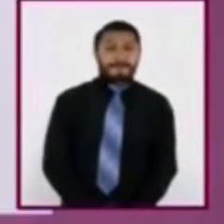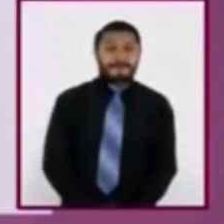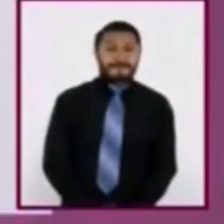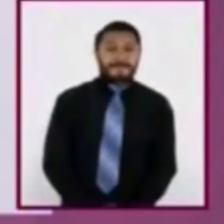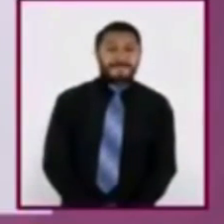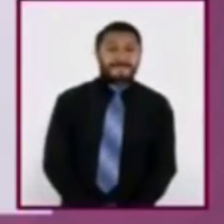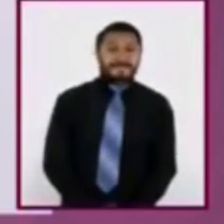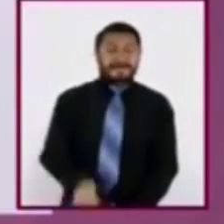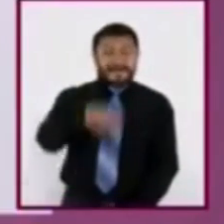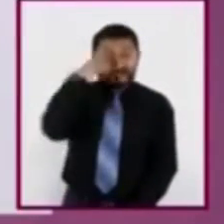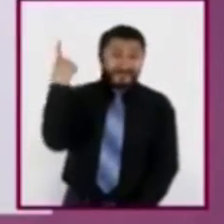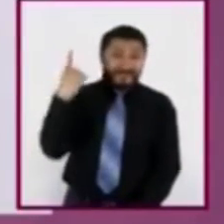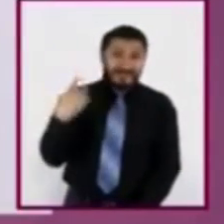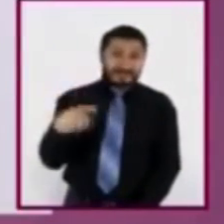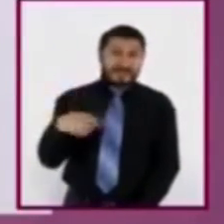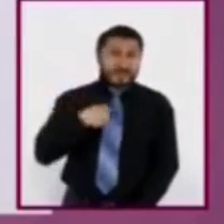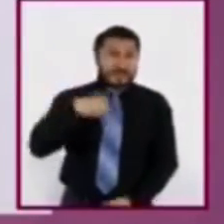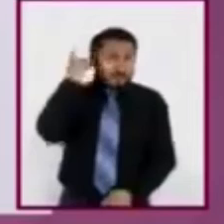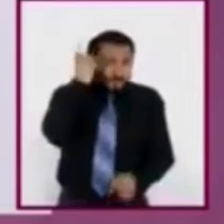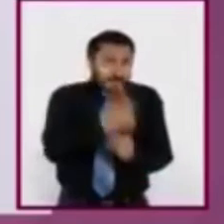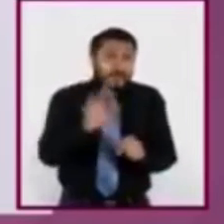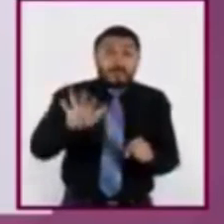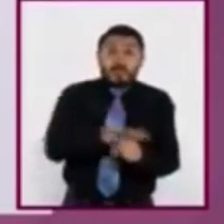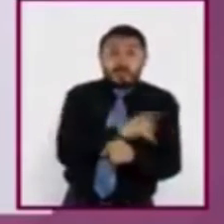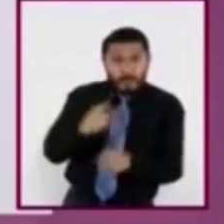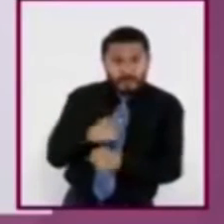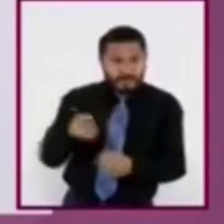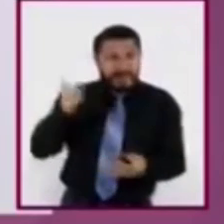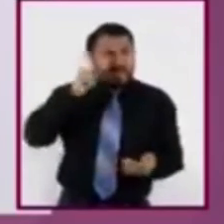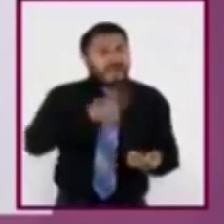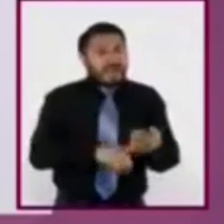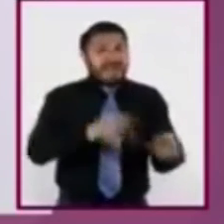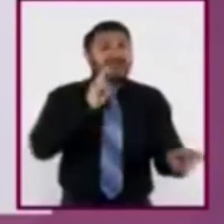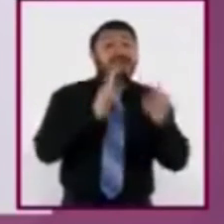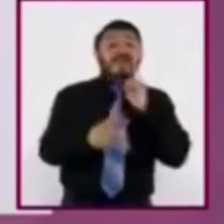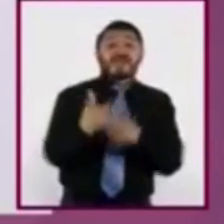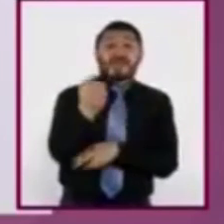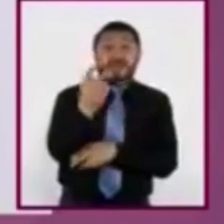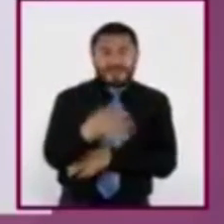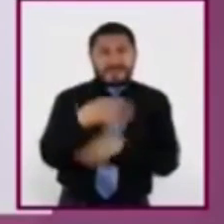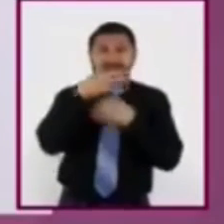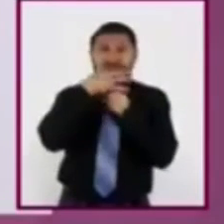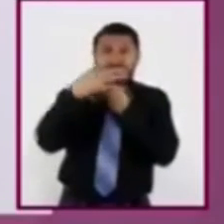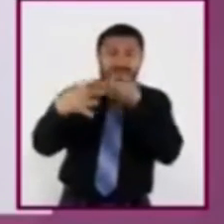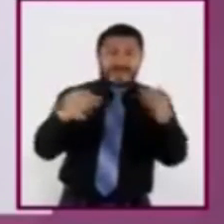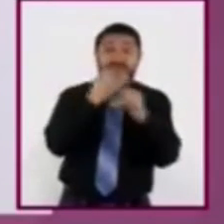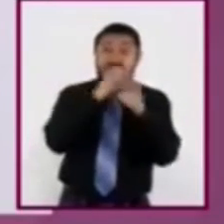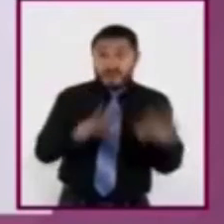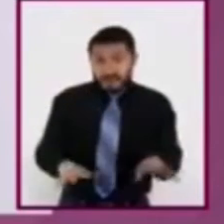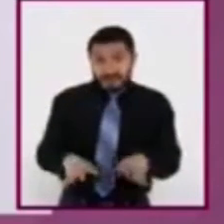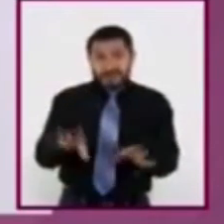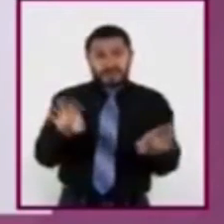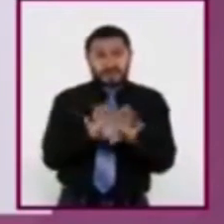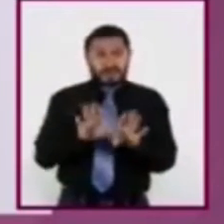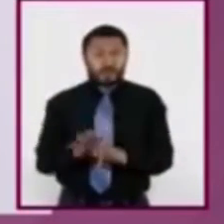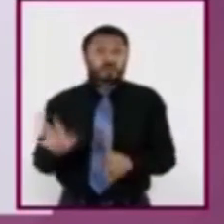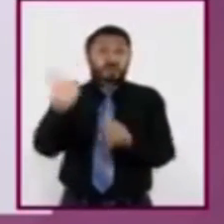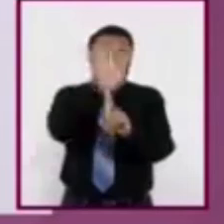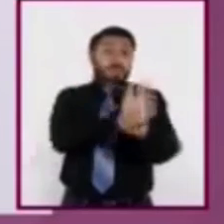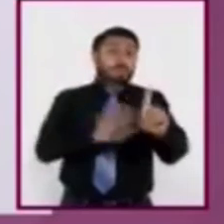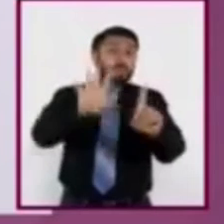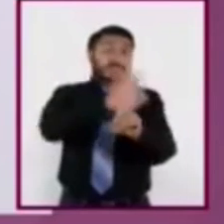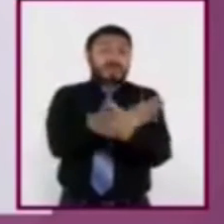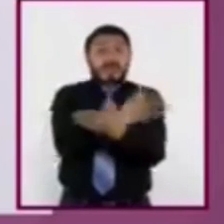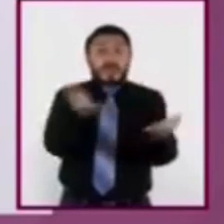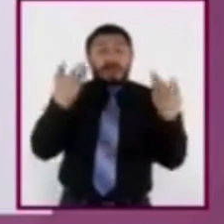Fácil, lo supe porque en ellos, además de informar, se suele persuadir o conmover al